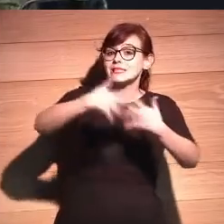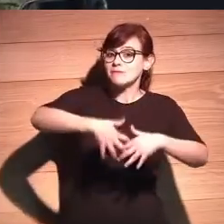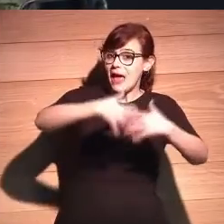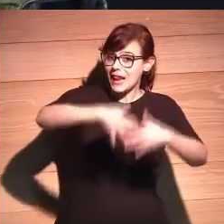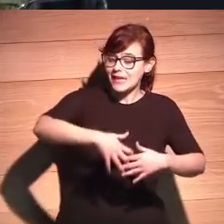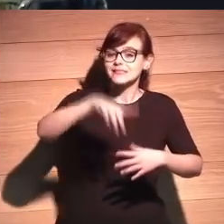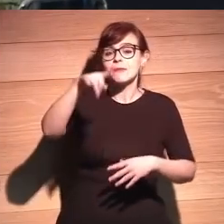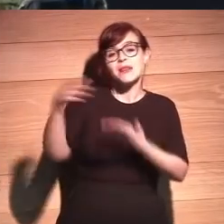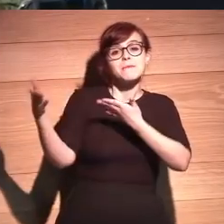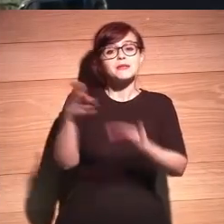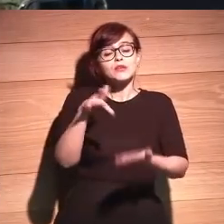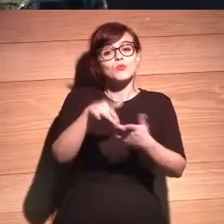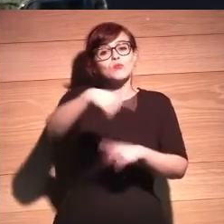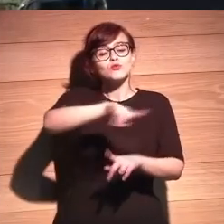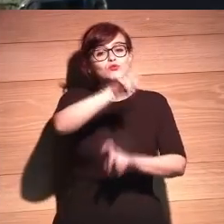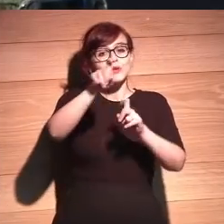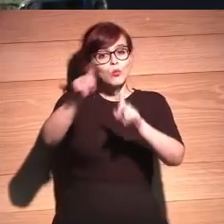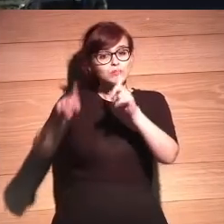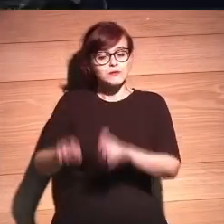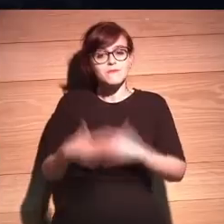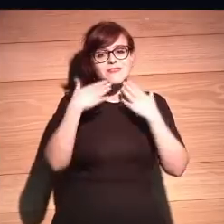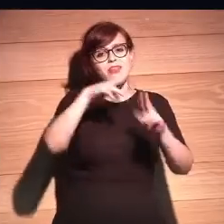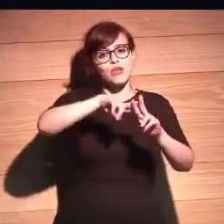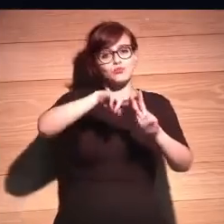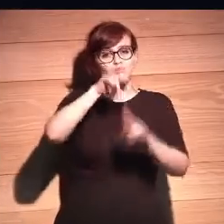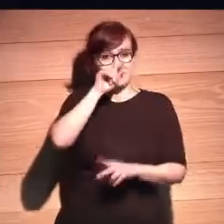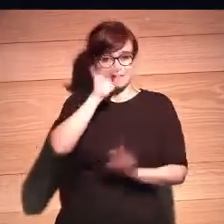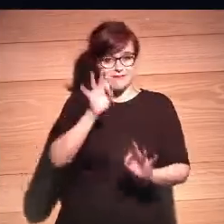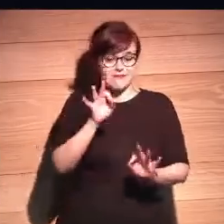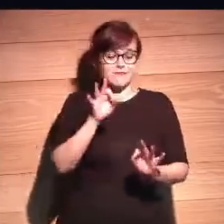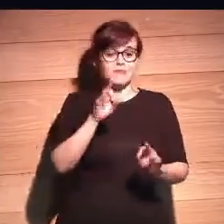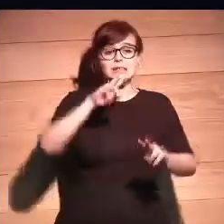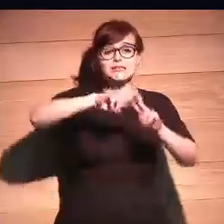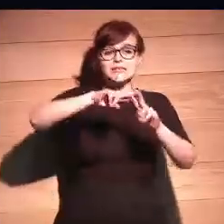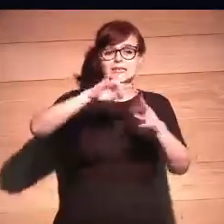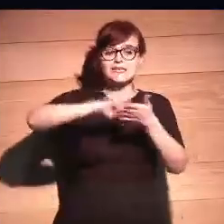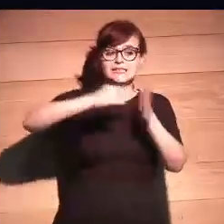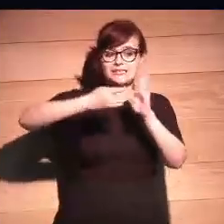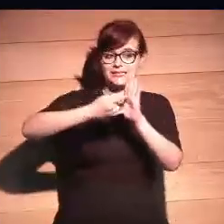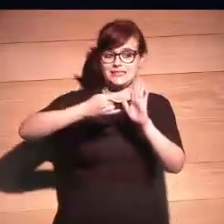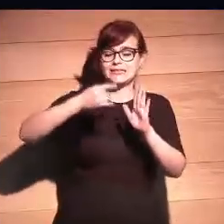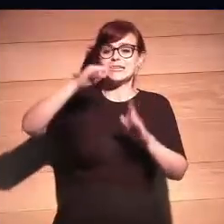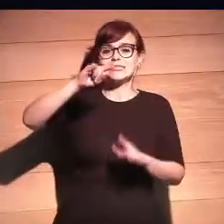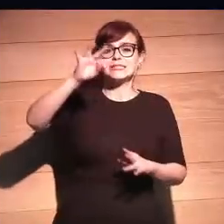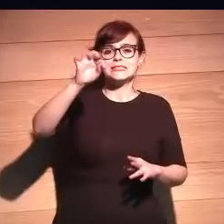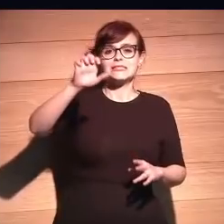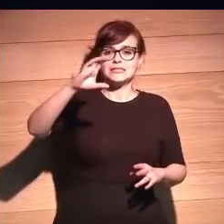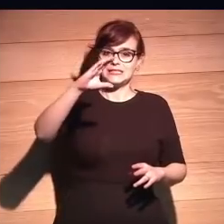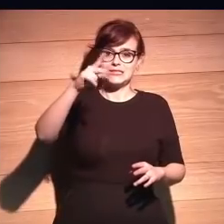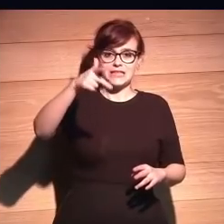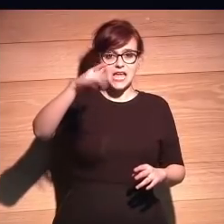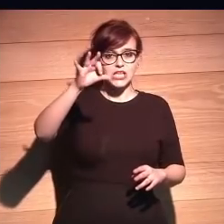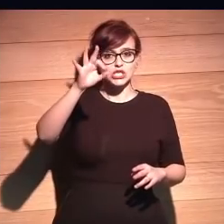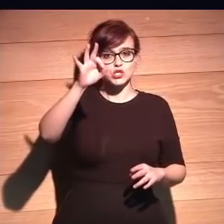máquinas, e invitaros a que también hagáis preguntas a través de Twitter usando el hashtag de Tech Society. Bueno, comenzamos.